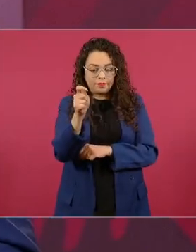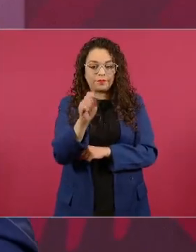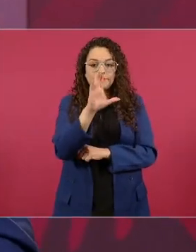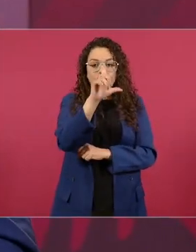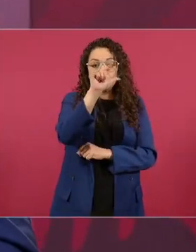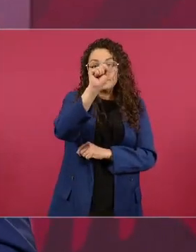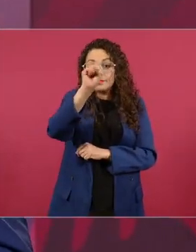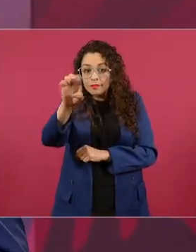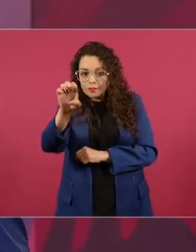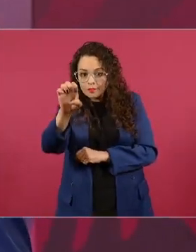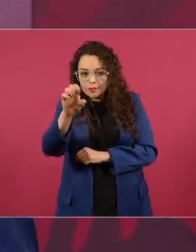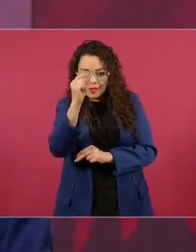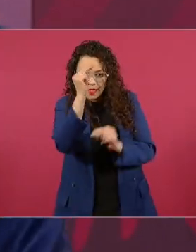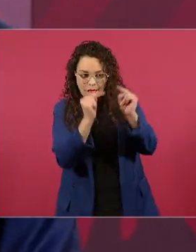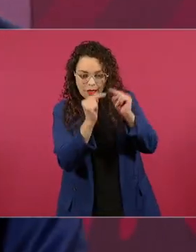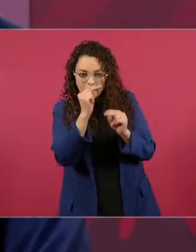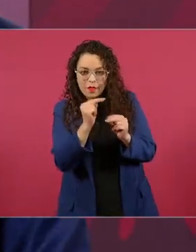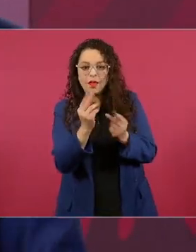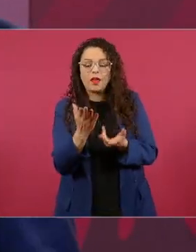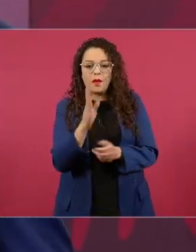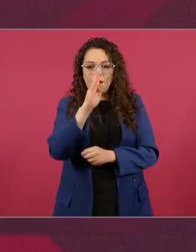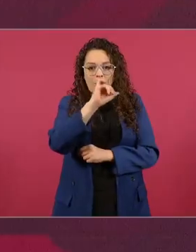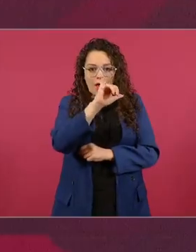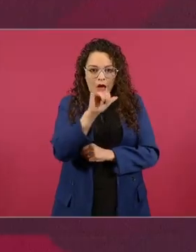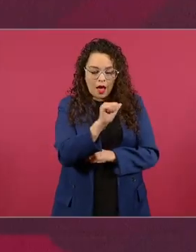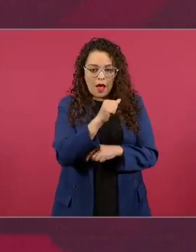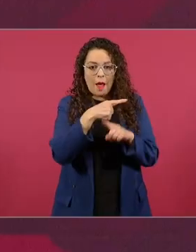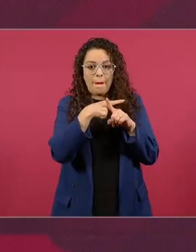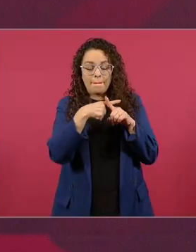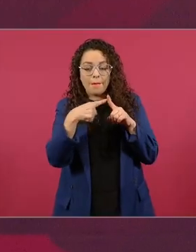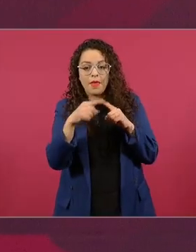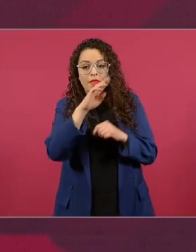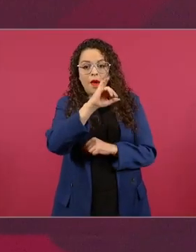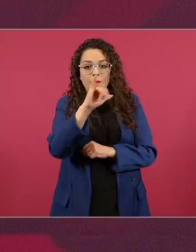y hay clase media alta